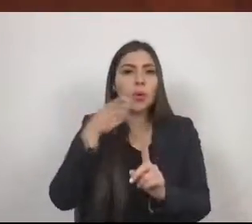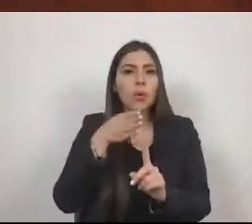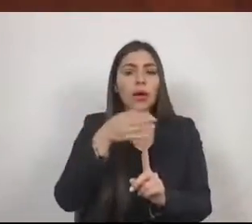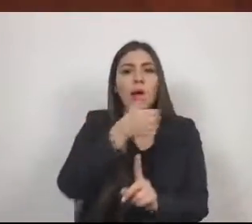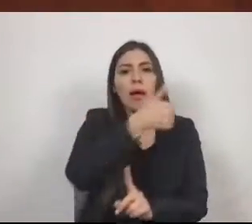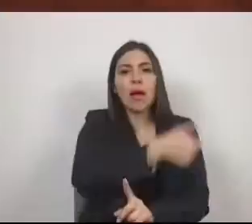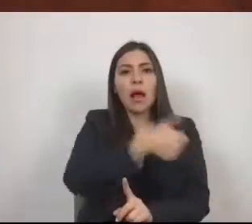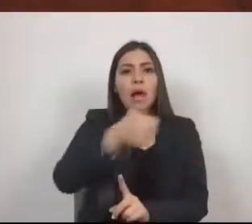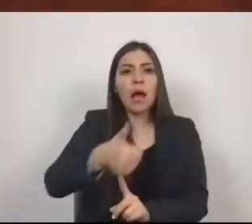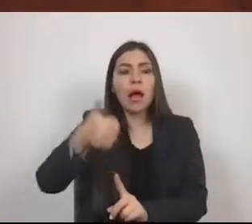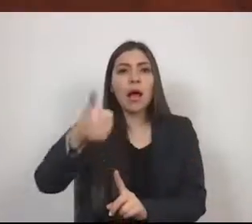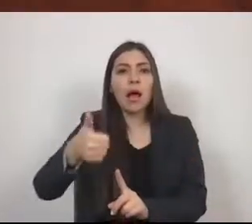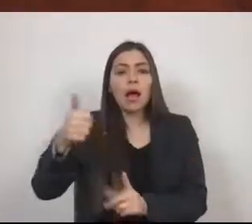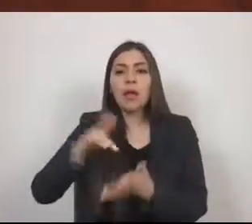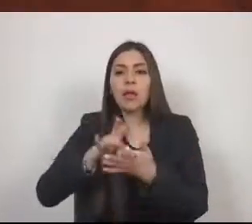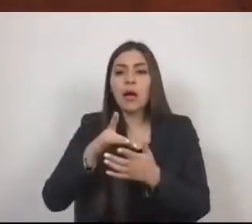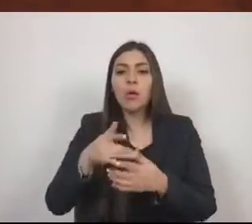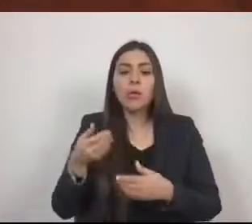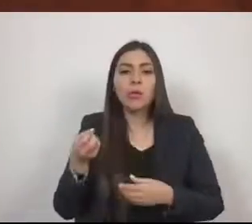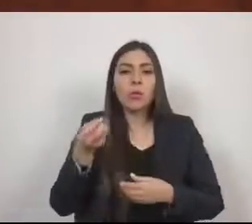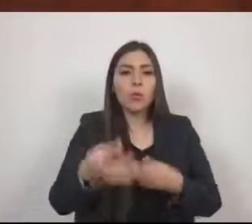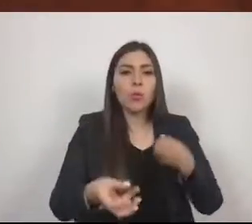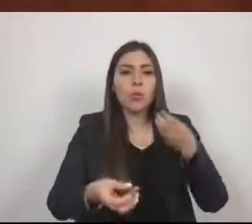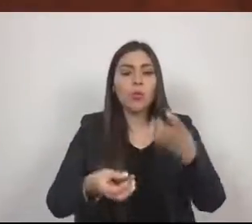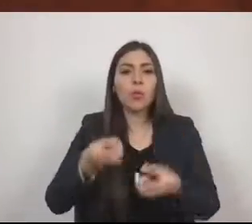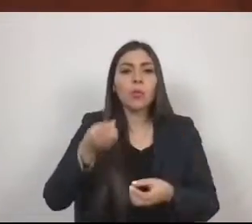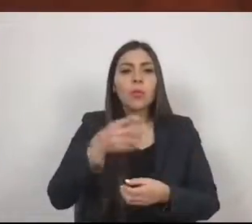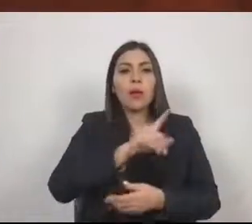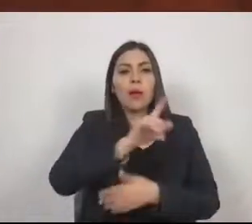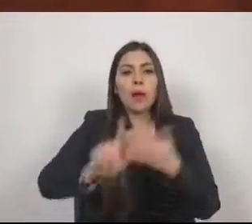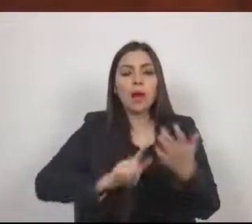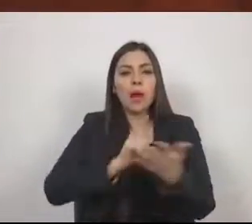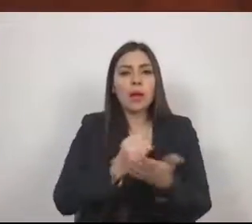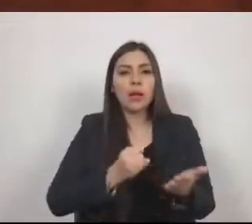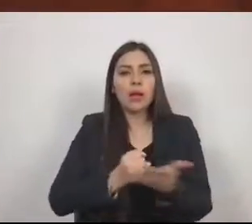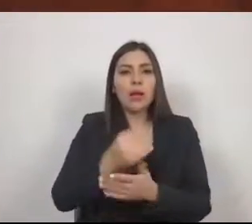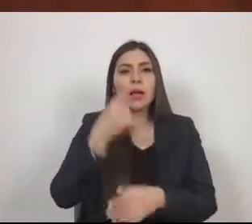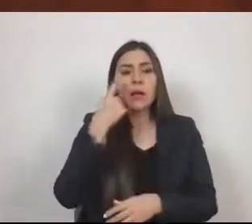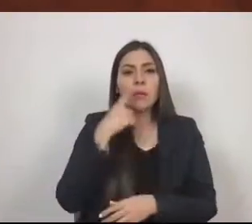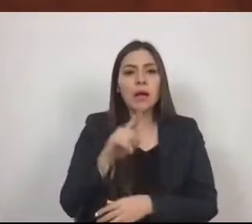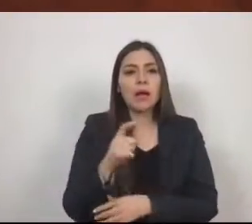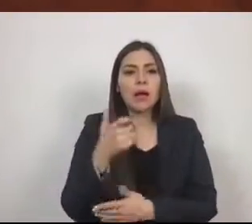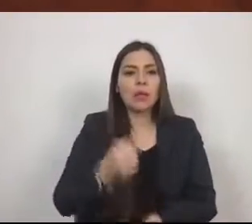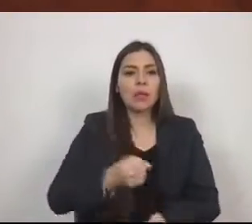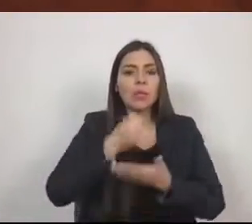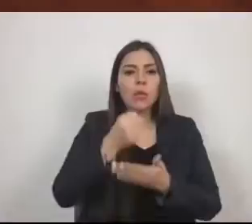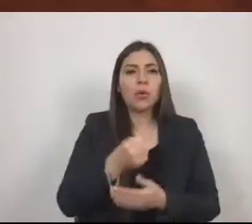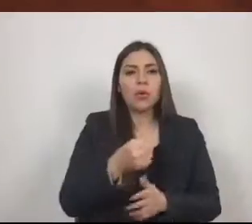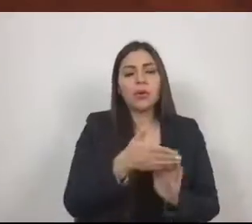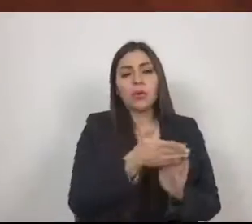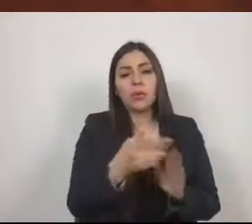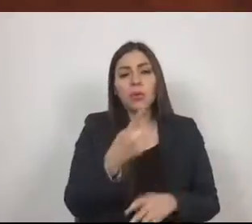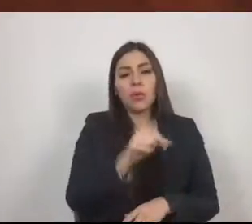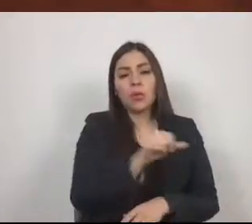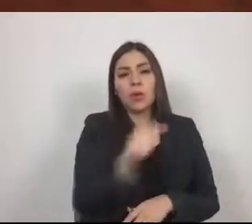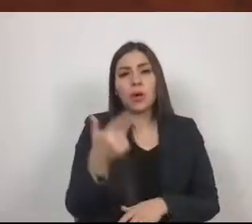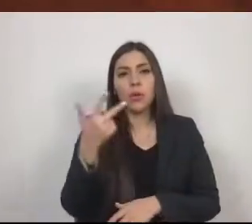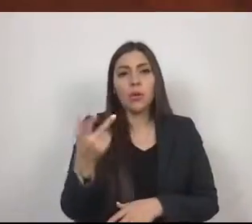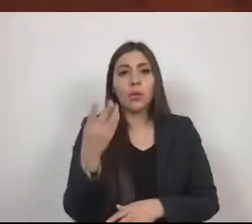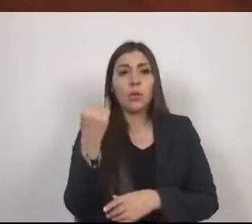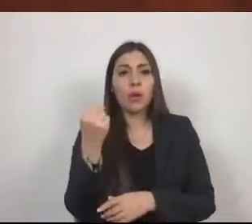de aportación establece esta ley para los fondos siguientes del 1 al 8, el noveno fondo metropolitano.